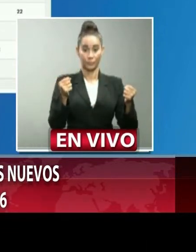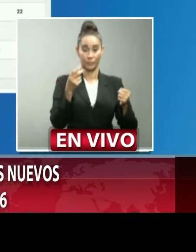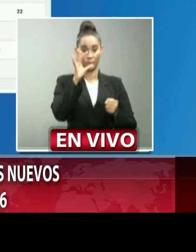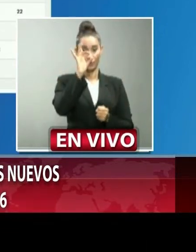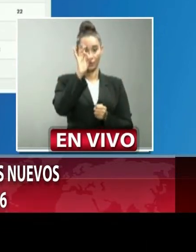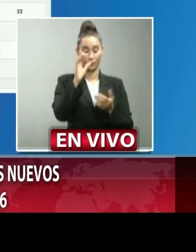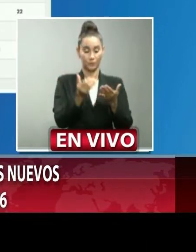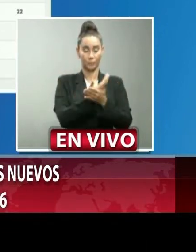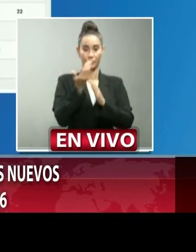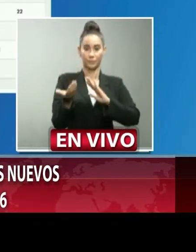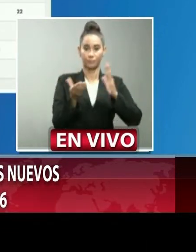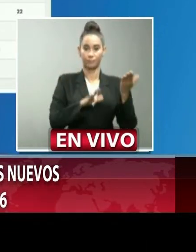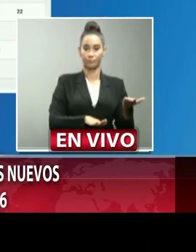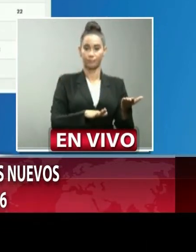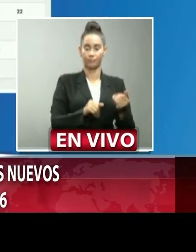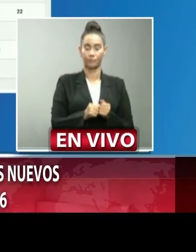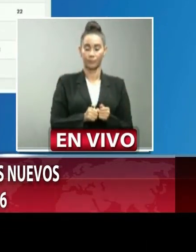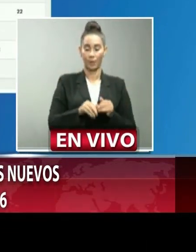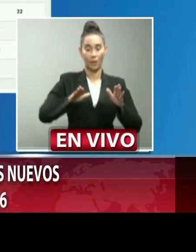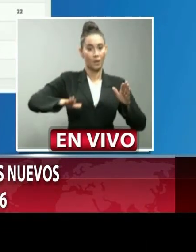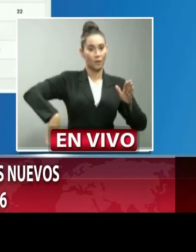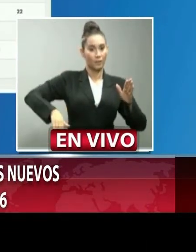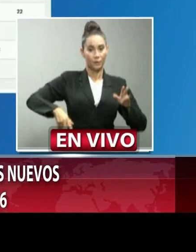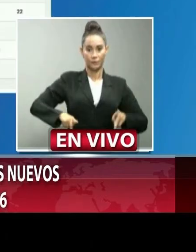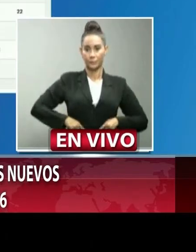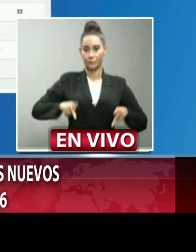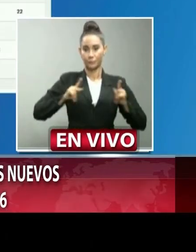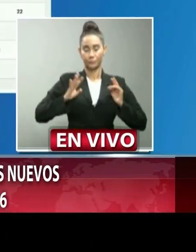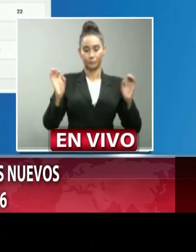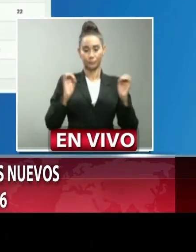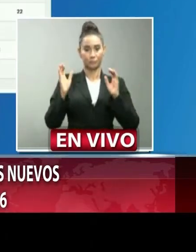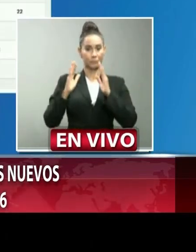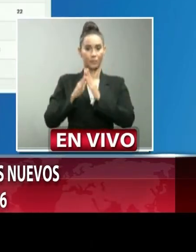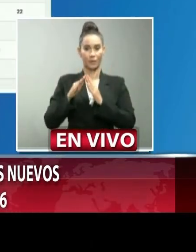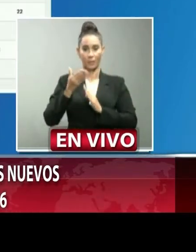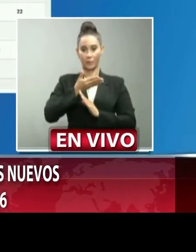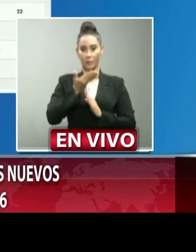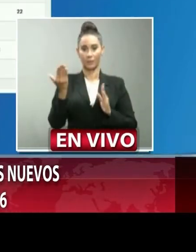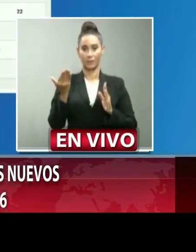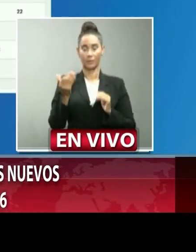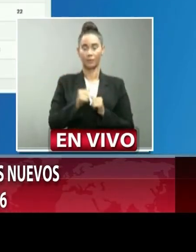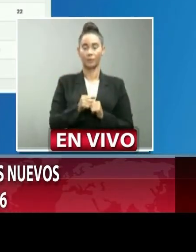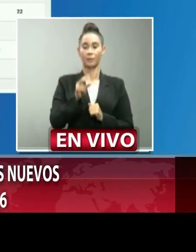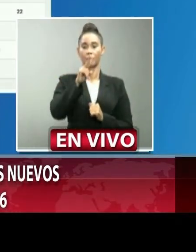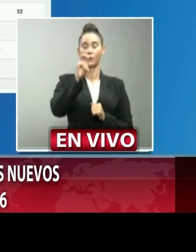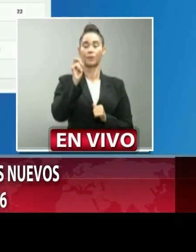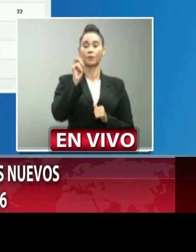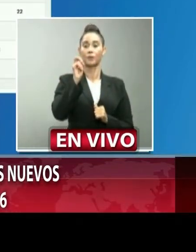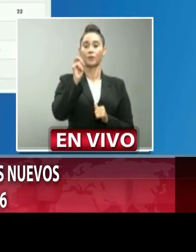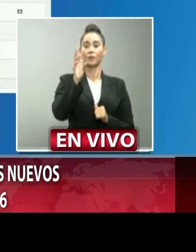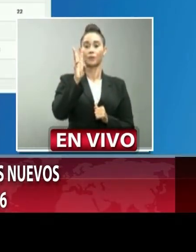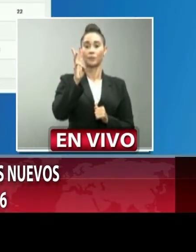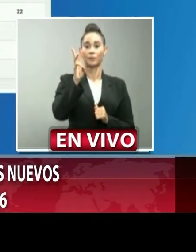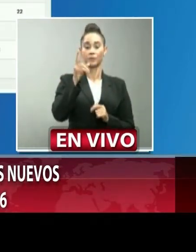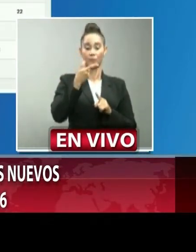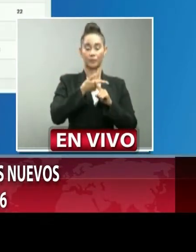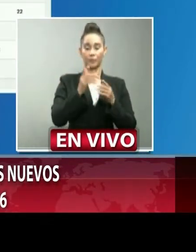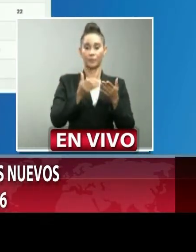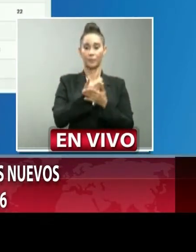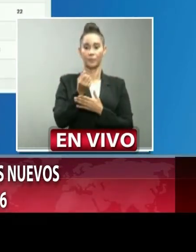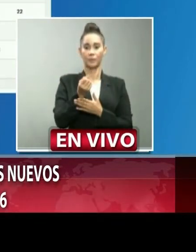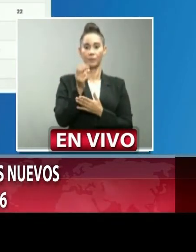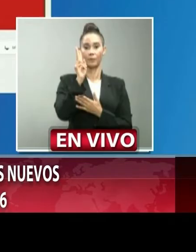fallecimientos No especificado por lugar de residencia 206 casos 2